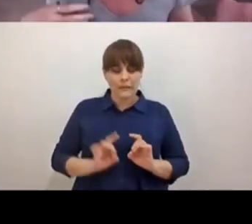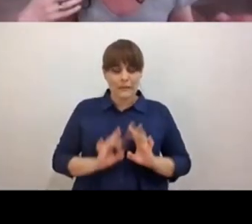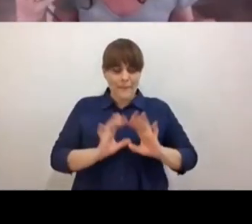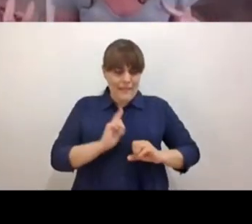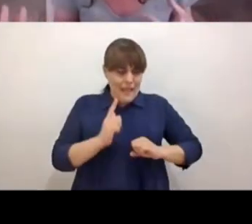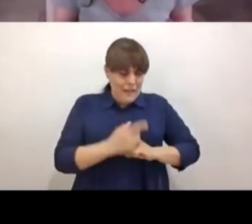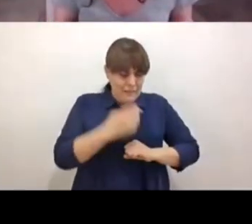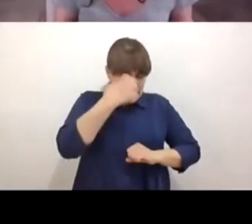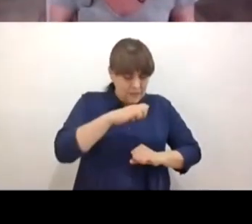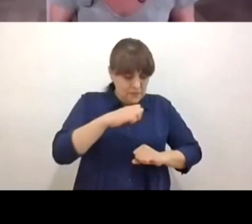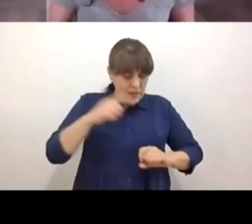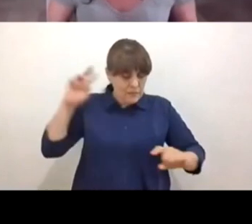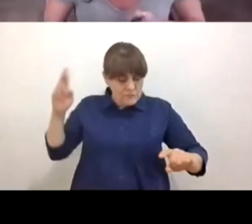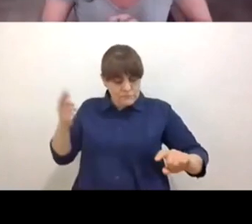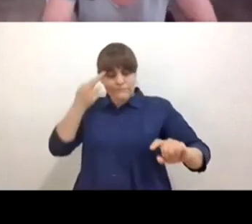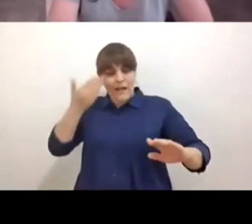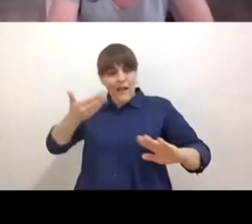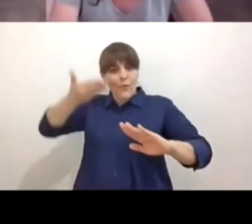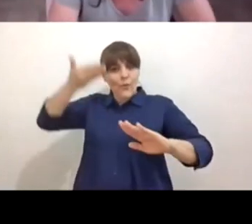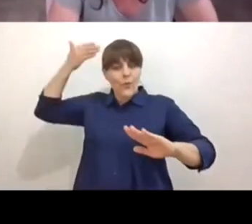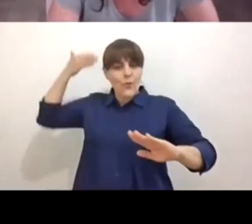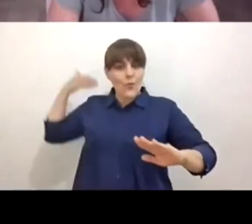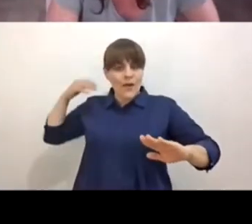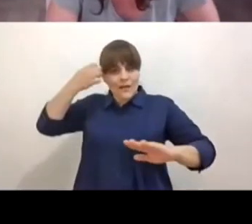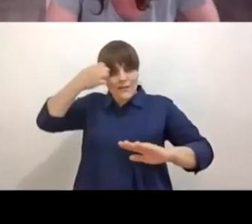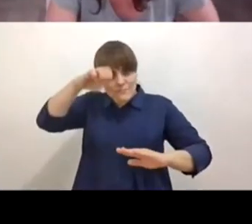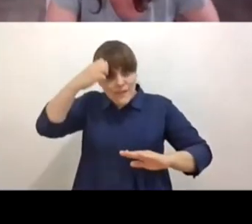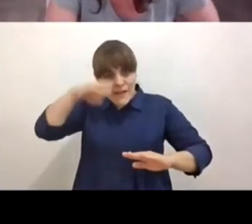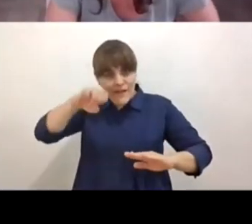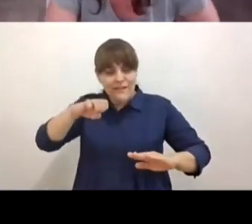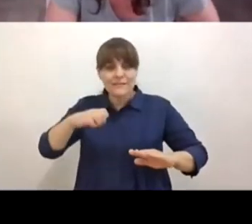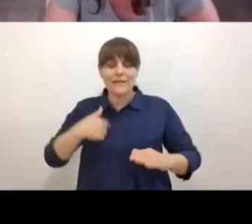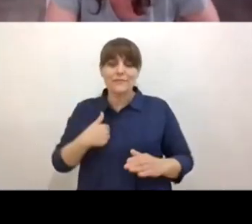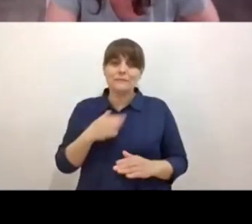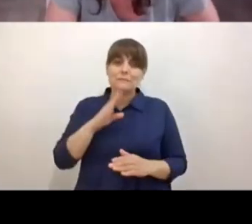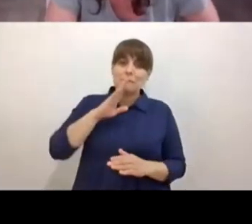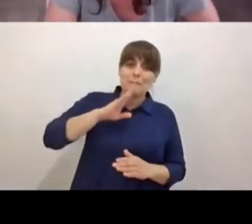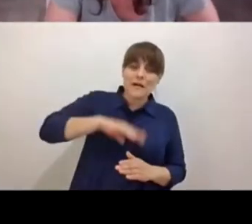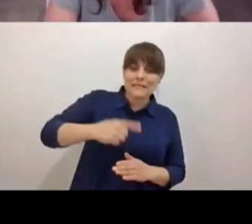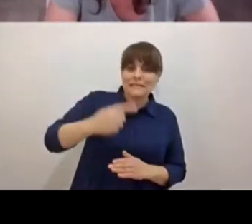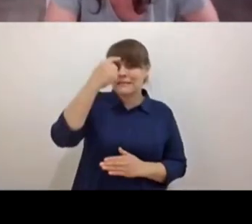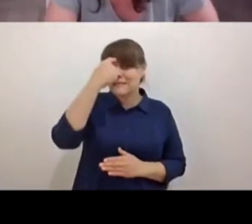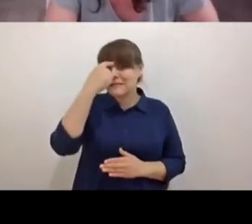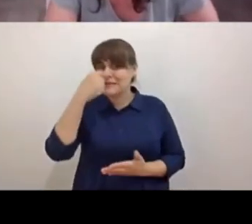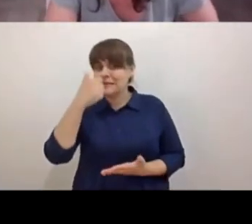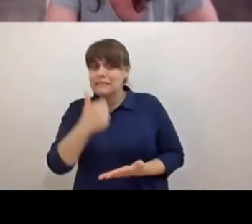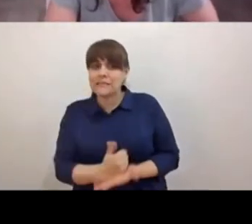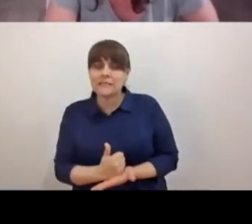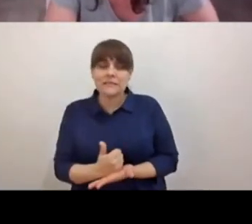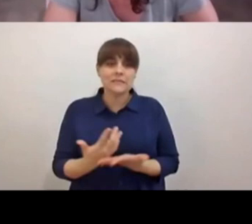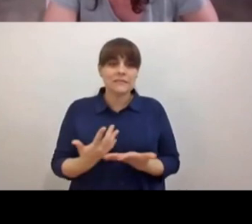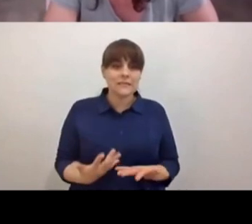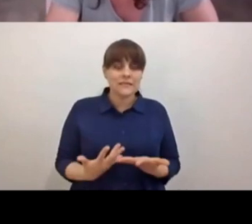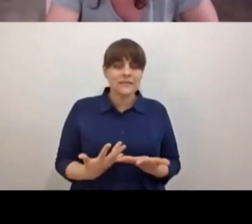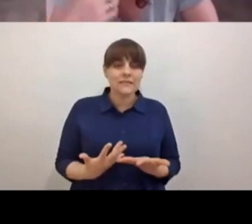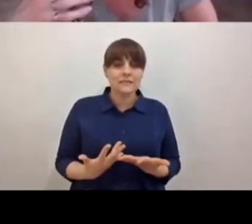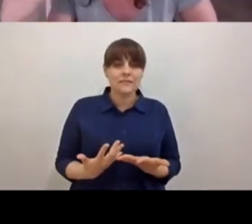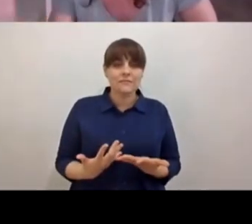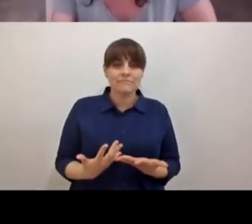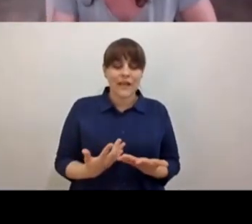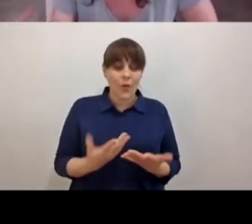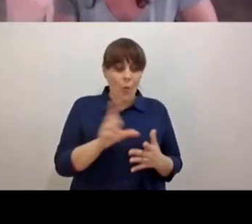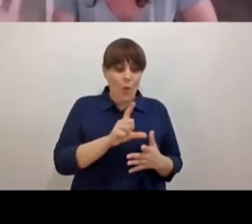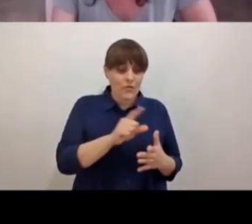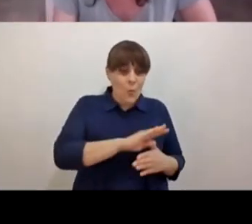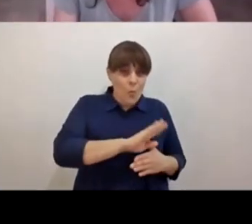pérdidas o de traumas y que pues que hay que entender eso ¿no? yo creo que sí cada pérdida nos conecta